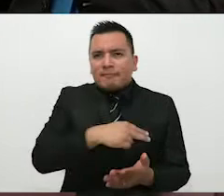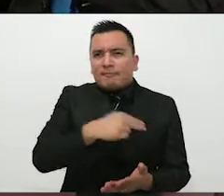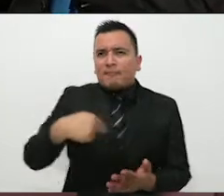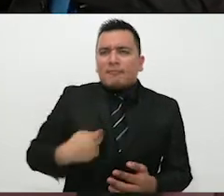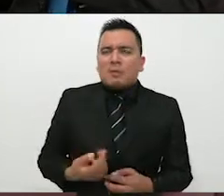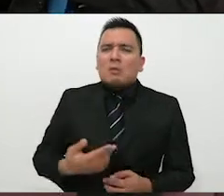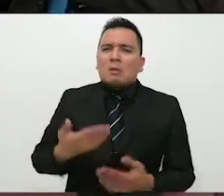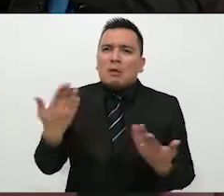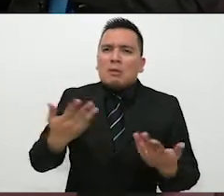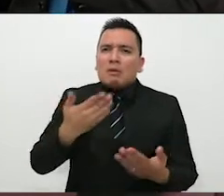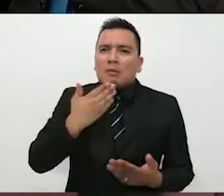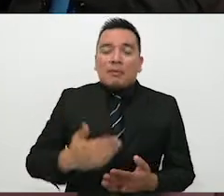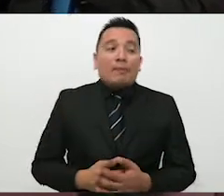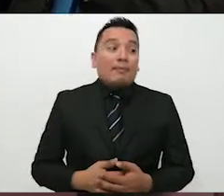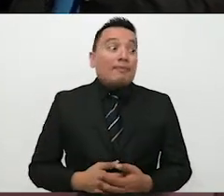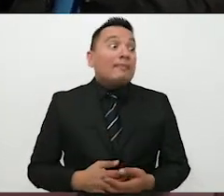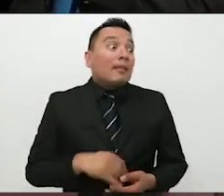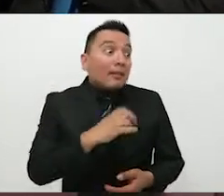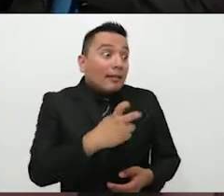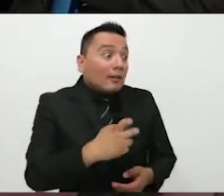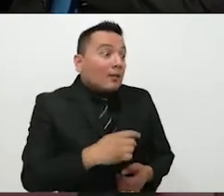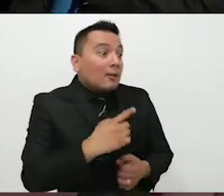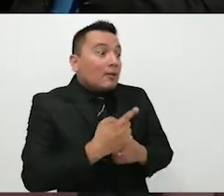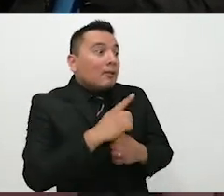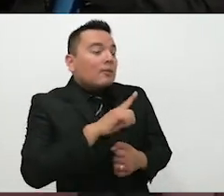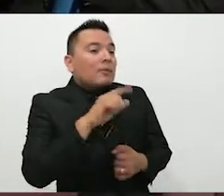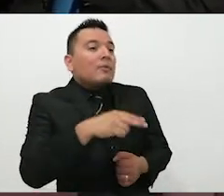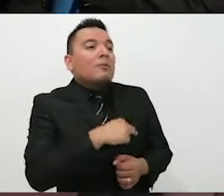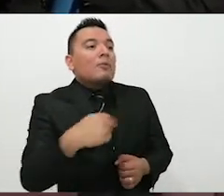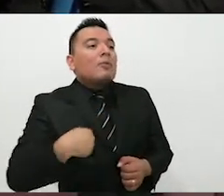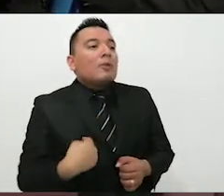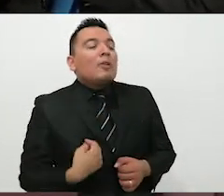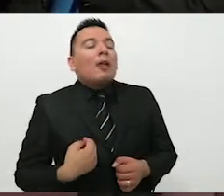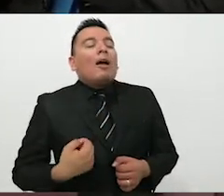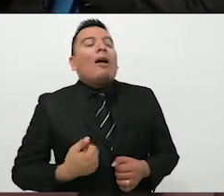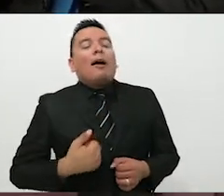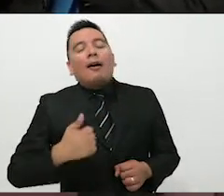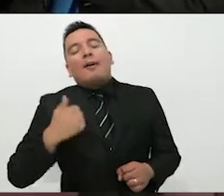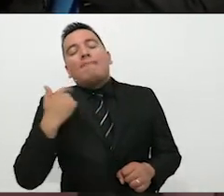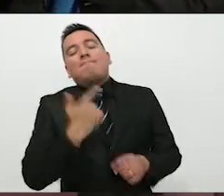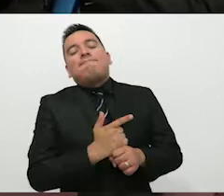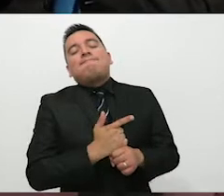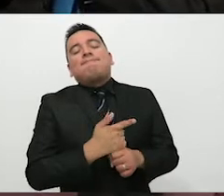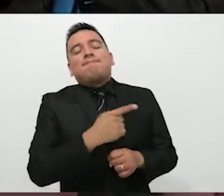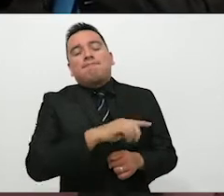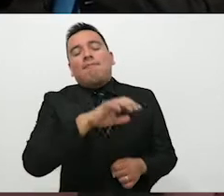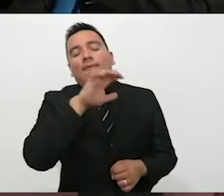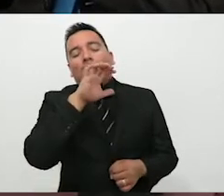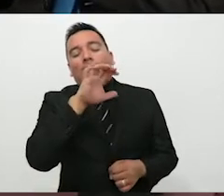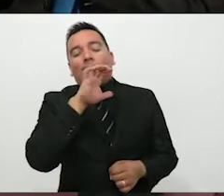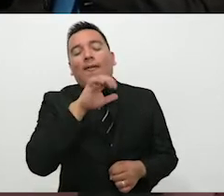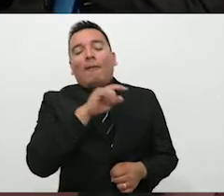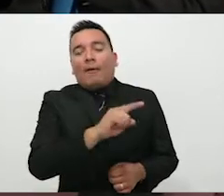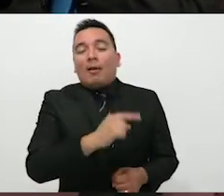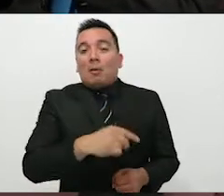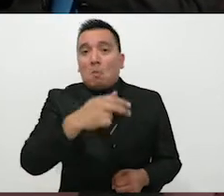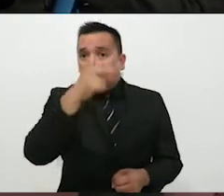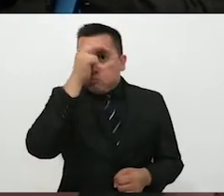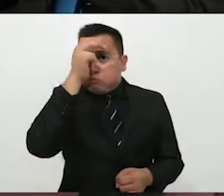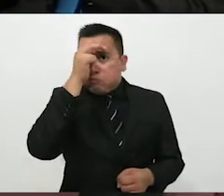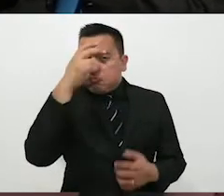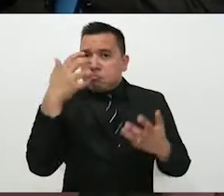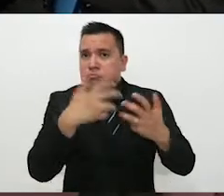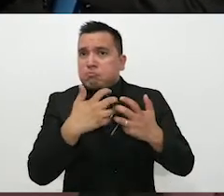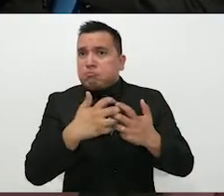logrando. Y que luego se llevan unas sorpresas al momento de escucharlos y al momento de ver el análisis que ellos hacen con esta educación que ellos